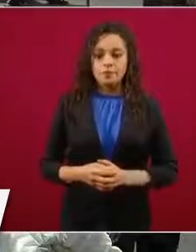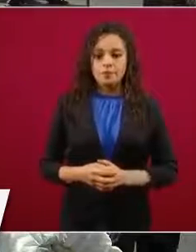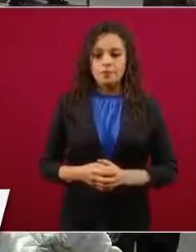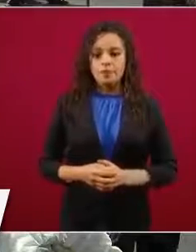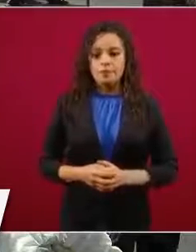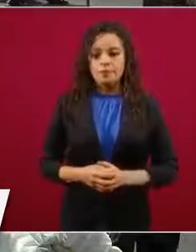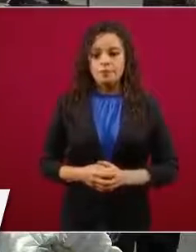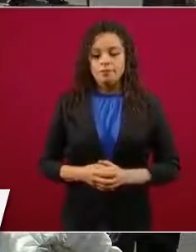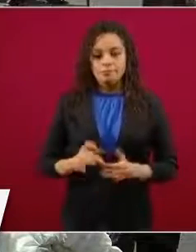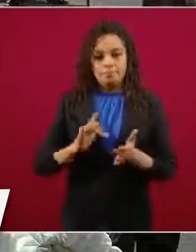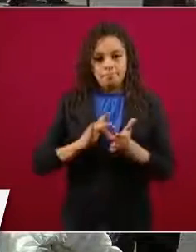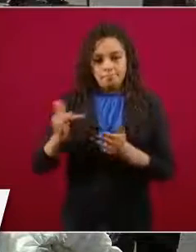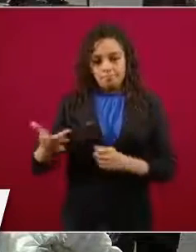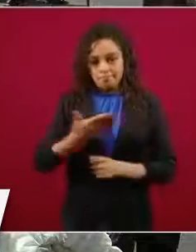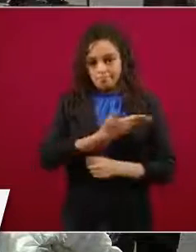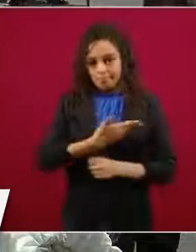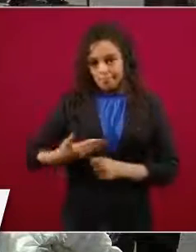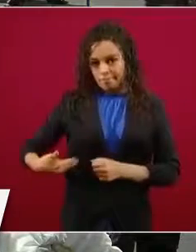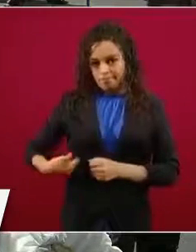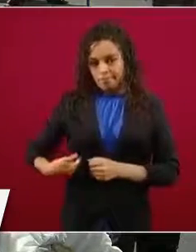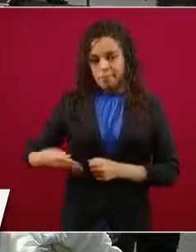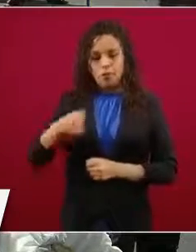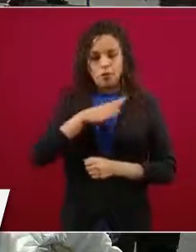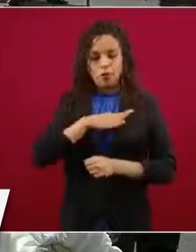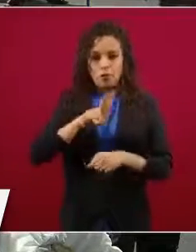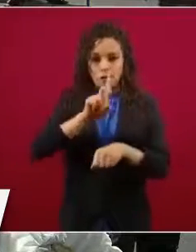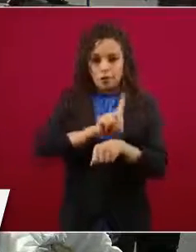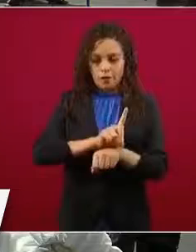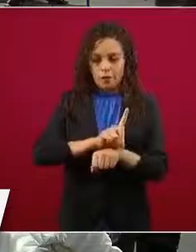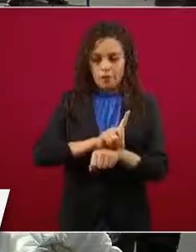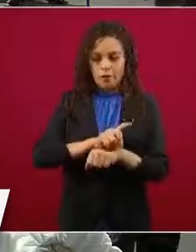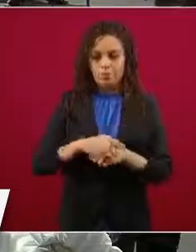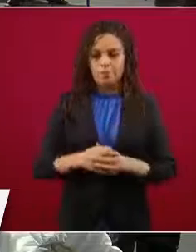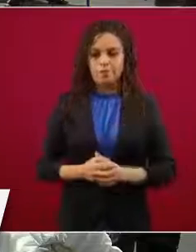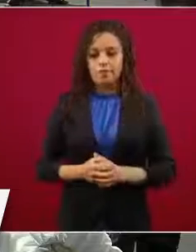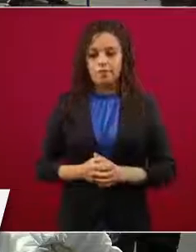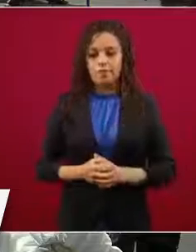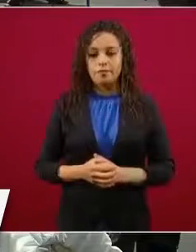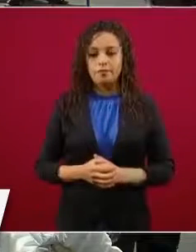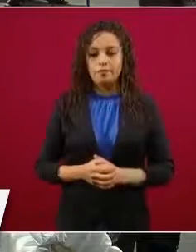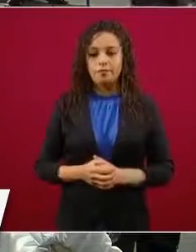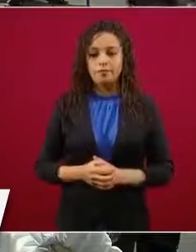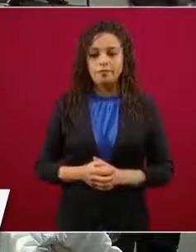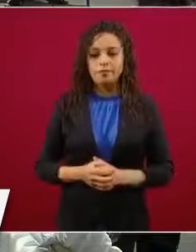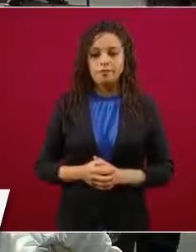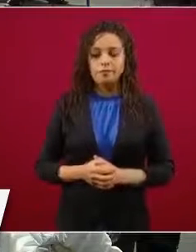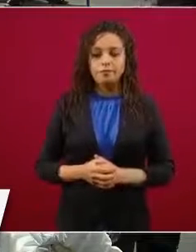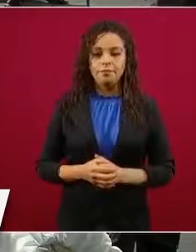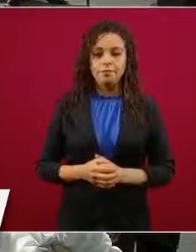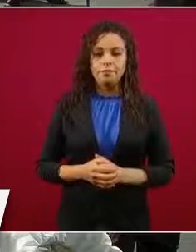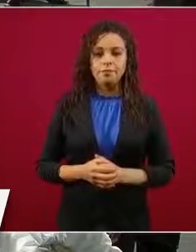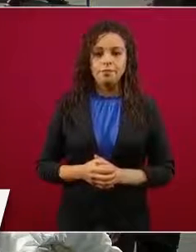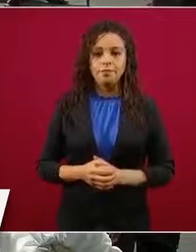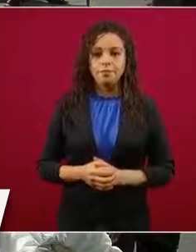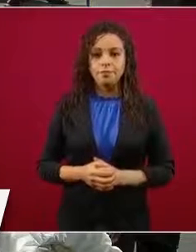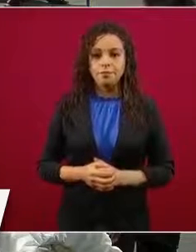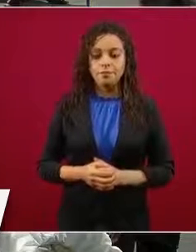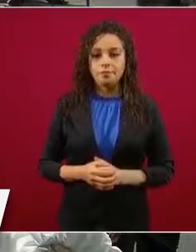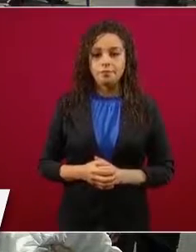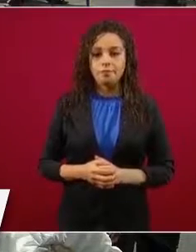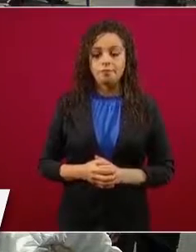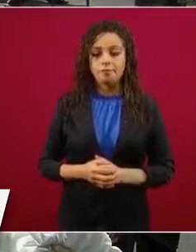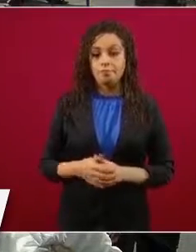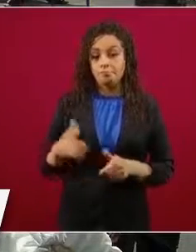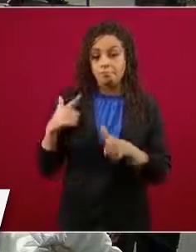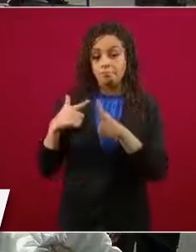Gracias, presidente. Muy buenos días. Decirles que tenemos ya prácticamente o más de un mes